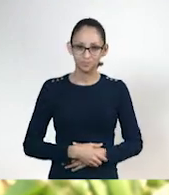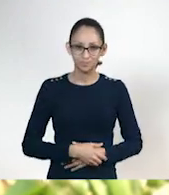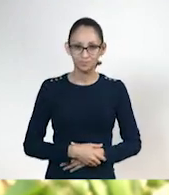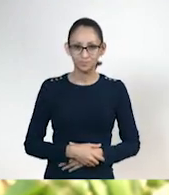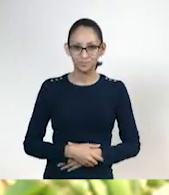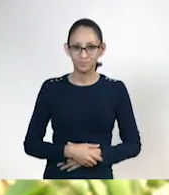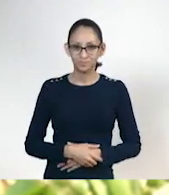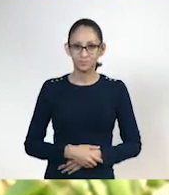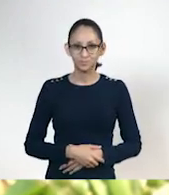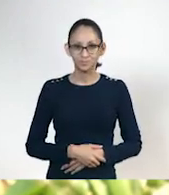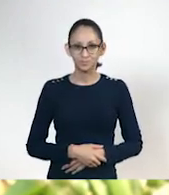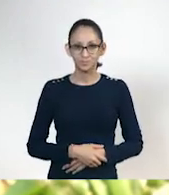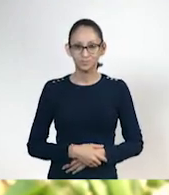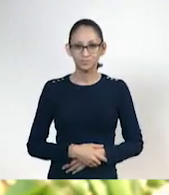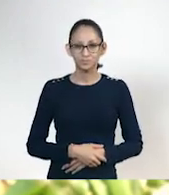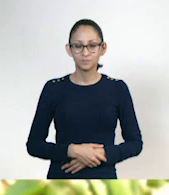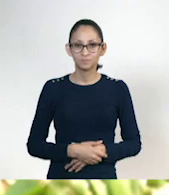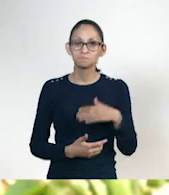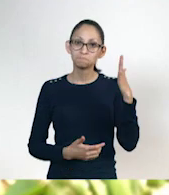Ahora cambiamos de brazo.